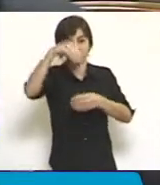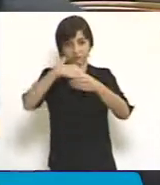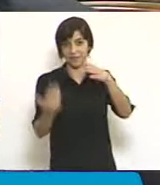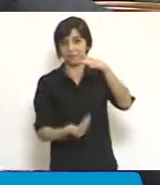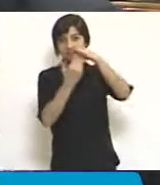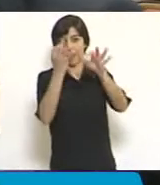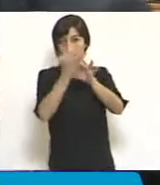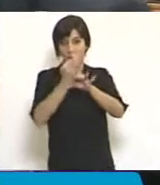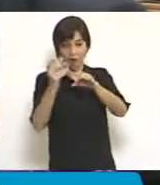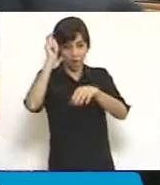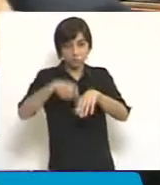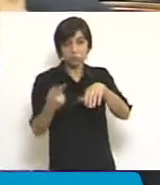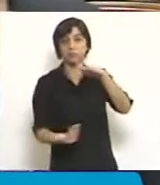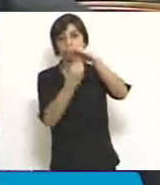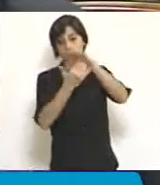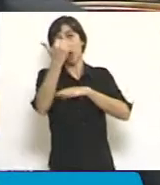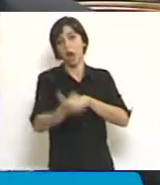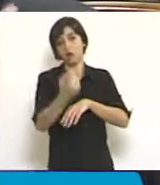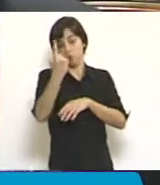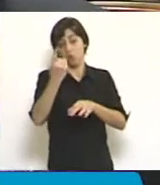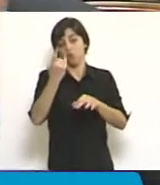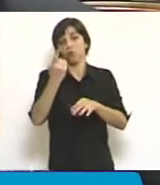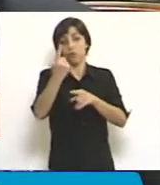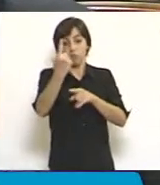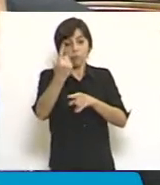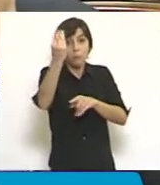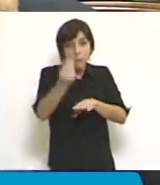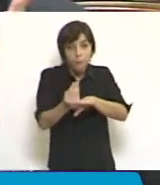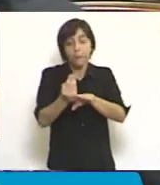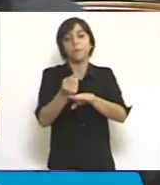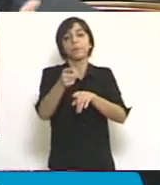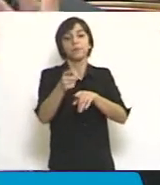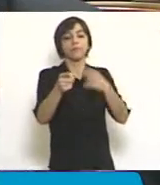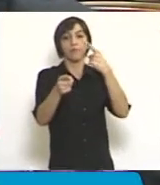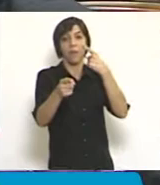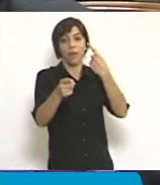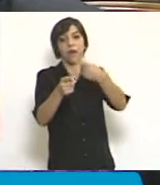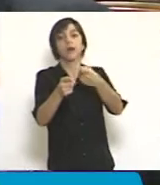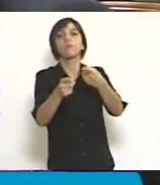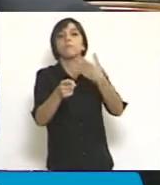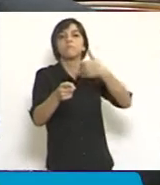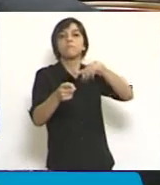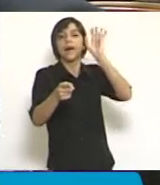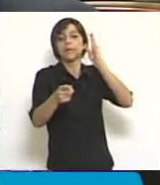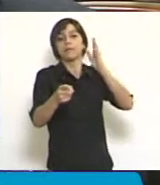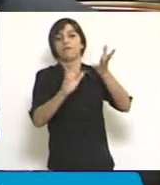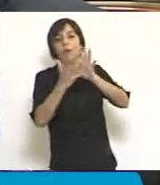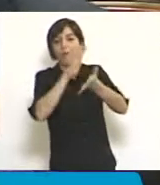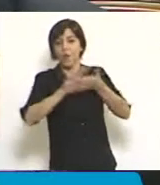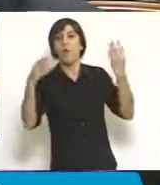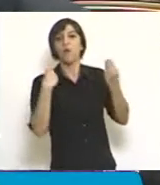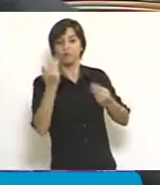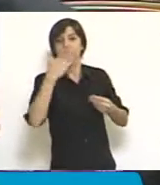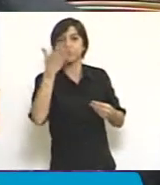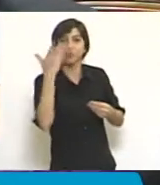le toca a la audiencia o no, y sobre todo se sienta frente a un caso sobre el principio de la oralidad presente en el lugar donde el